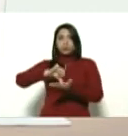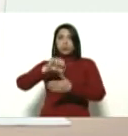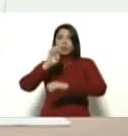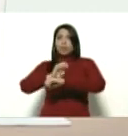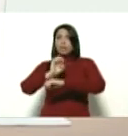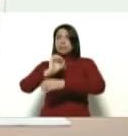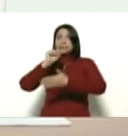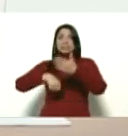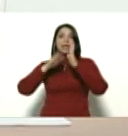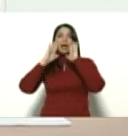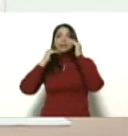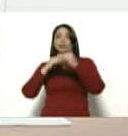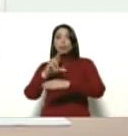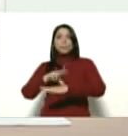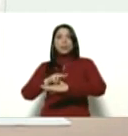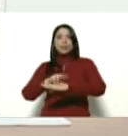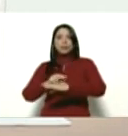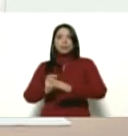atención médica.